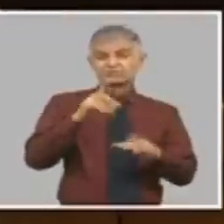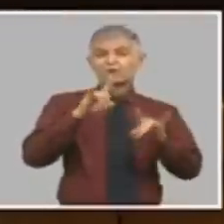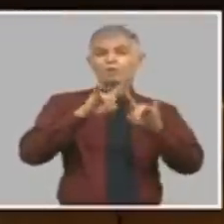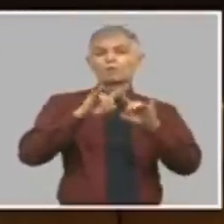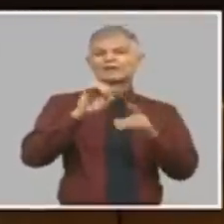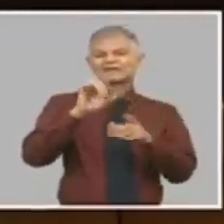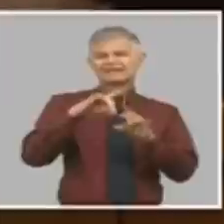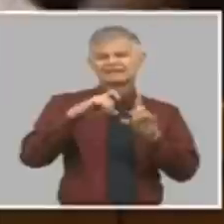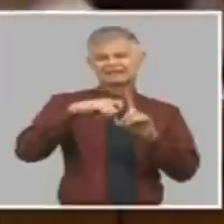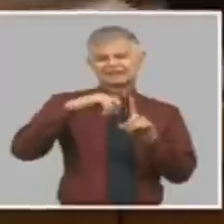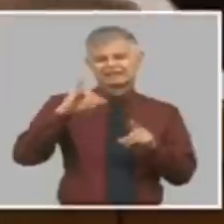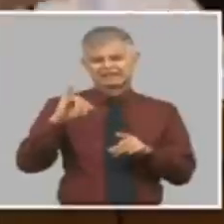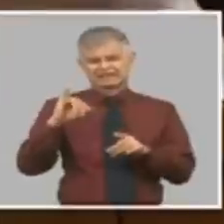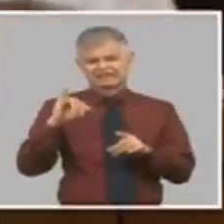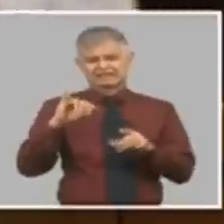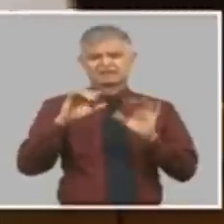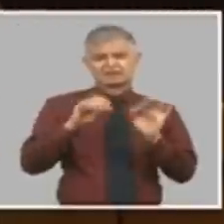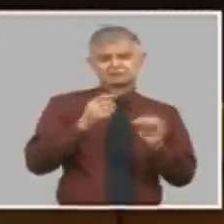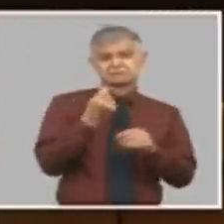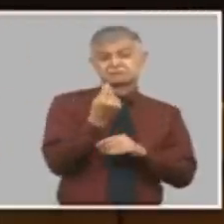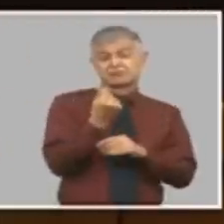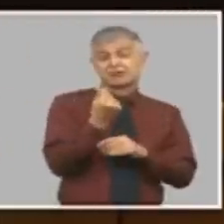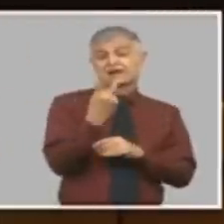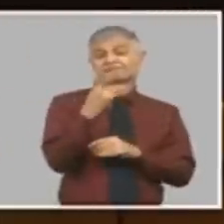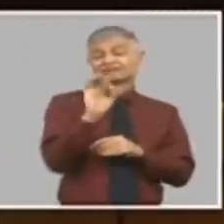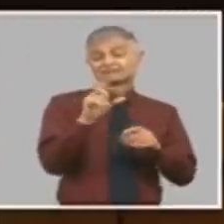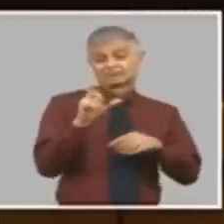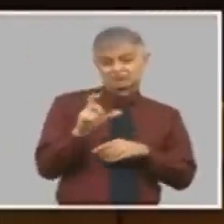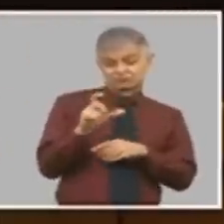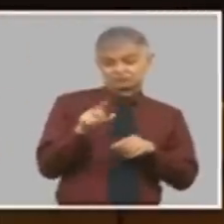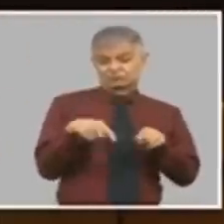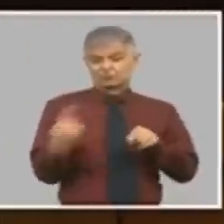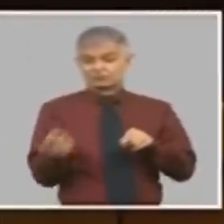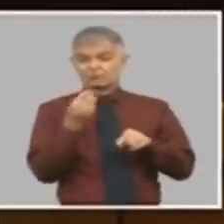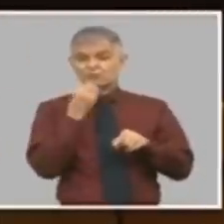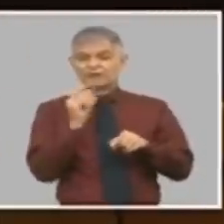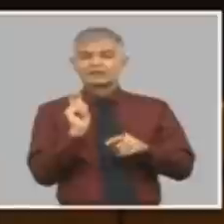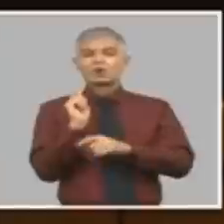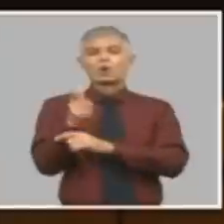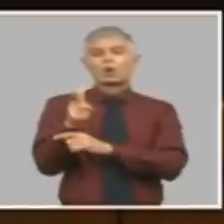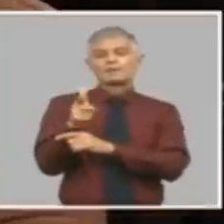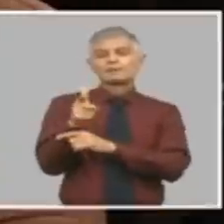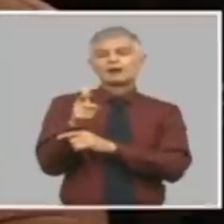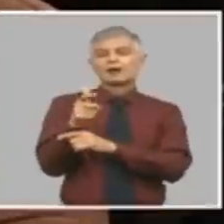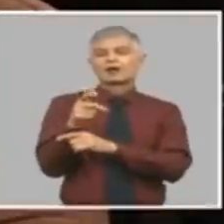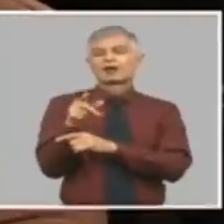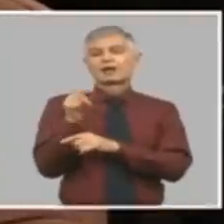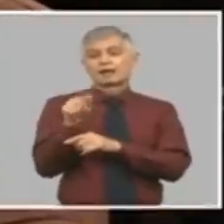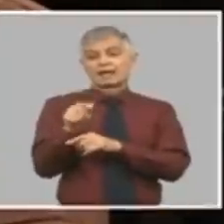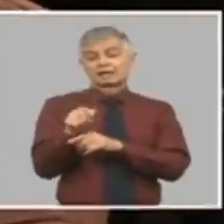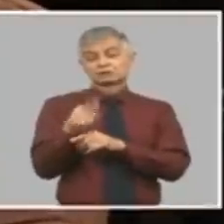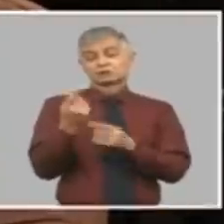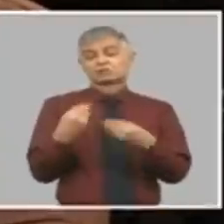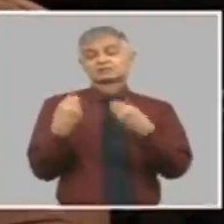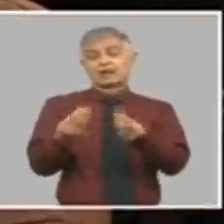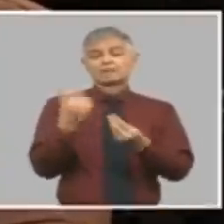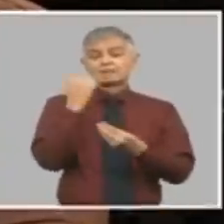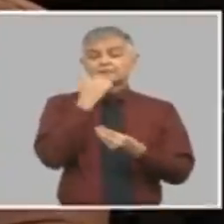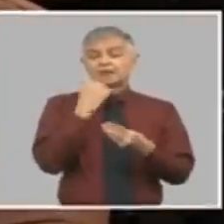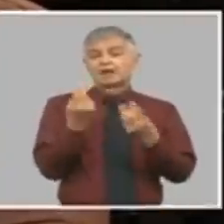de precios que lo estimule a usar mayores materias primas nacionales y ese es un espacio